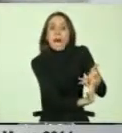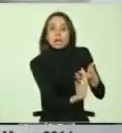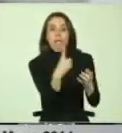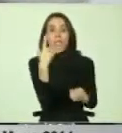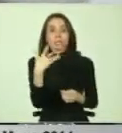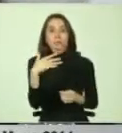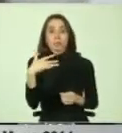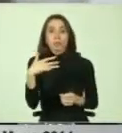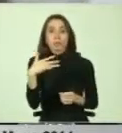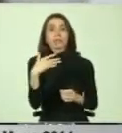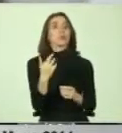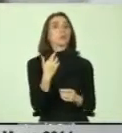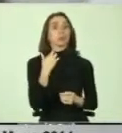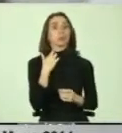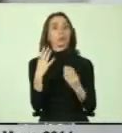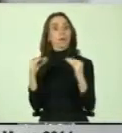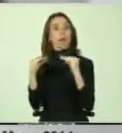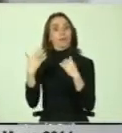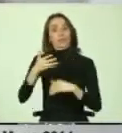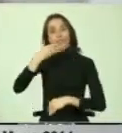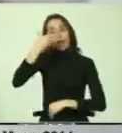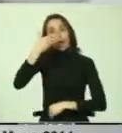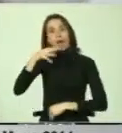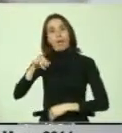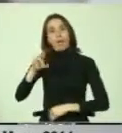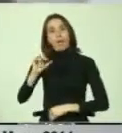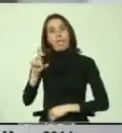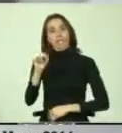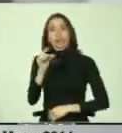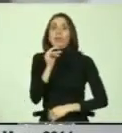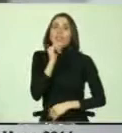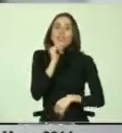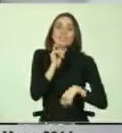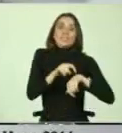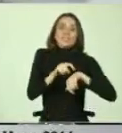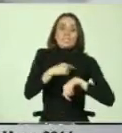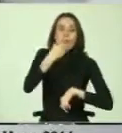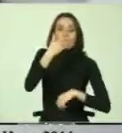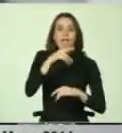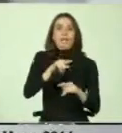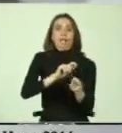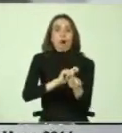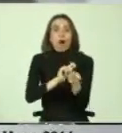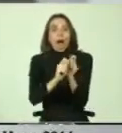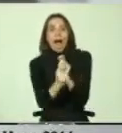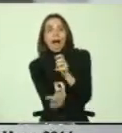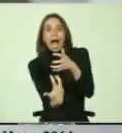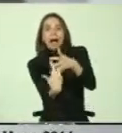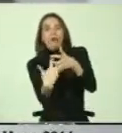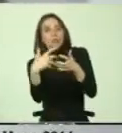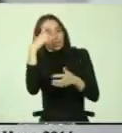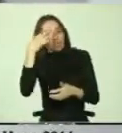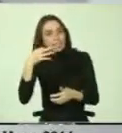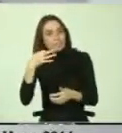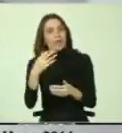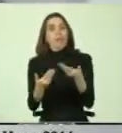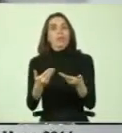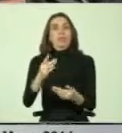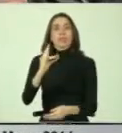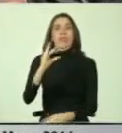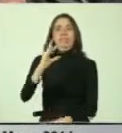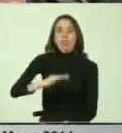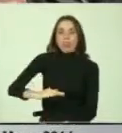conformidad a lo que ya habló María Soledad Cisterna, no sé si tendré tiempo de hablar un poco de los ajustes razonables, y dice adecuados a la edad